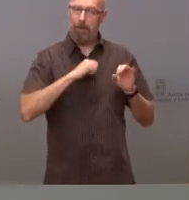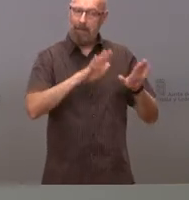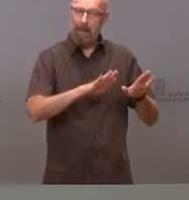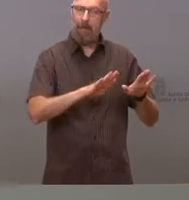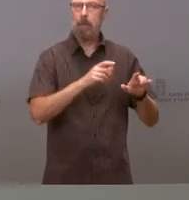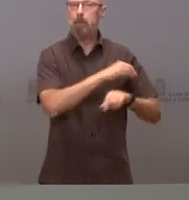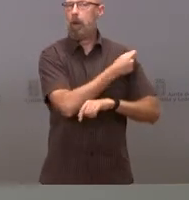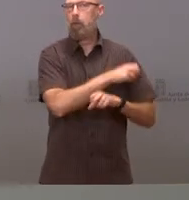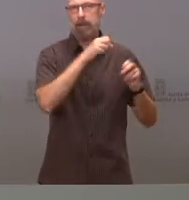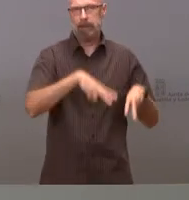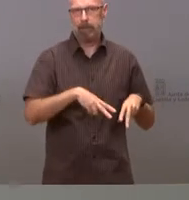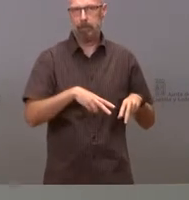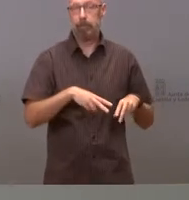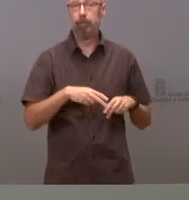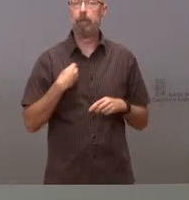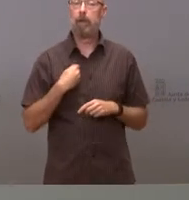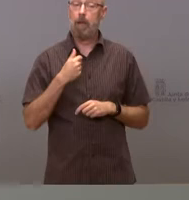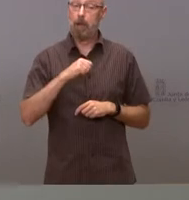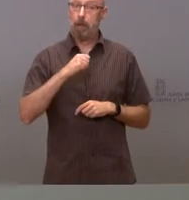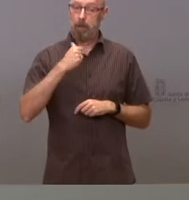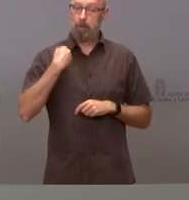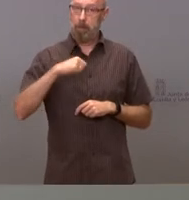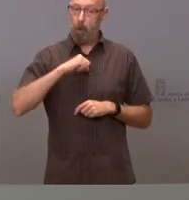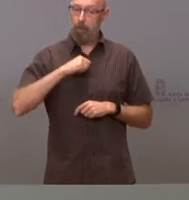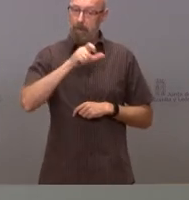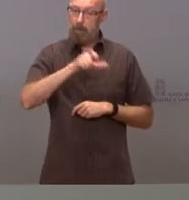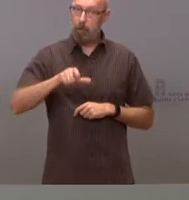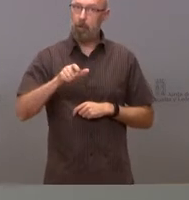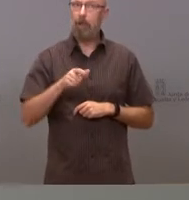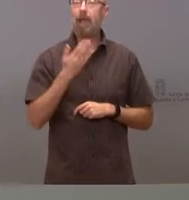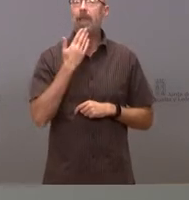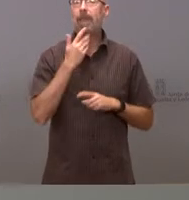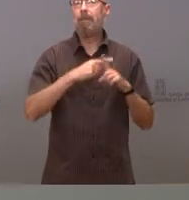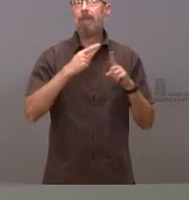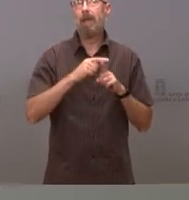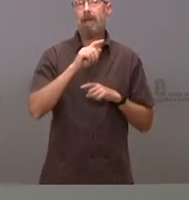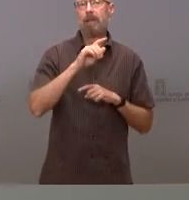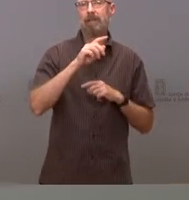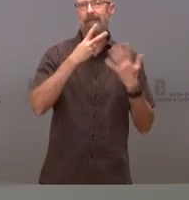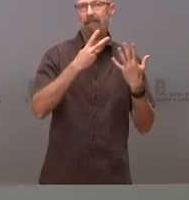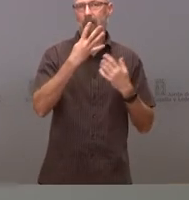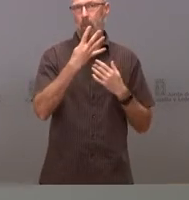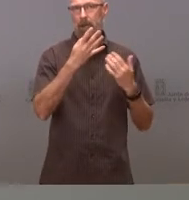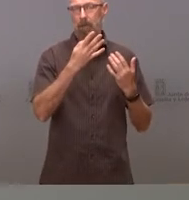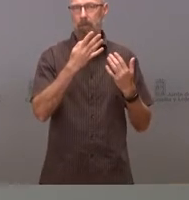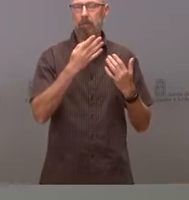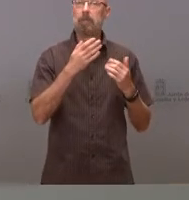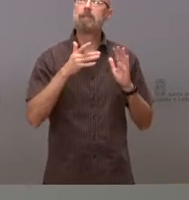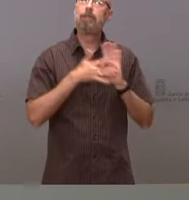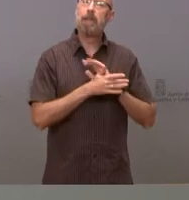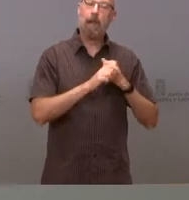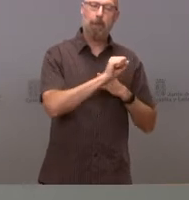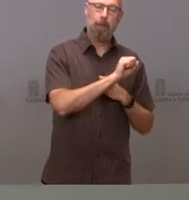Señalar que la edad media de los pacientes ingresados en nuestras plantas es de 74 años, con un rango de edad que va desde los 23